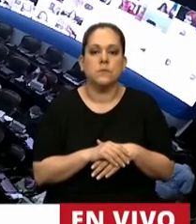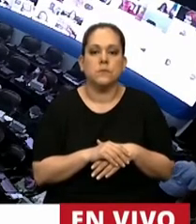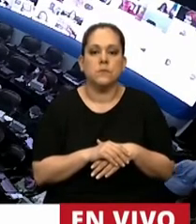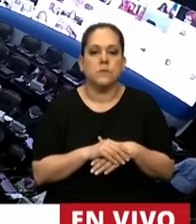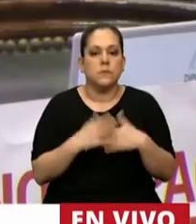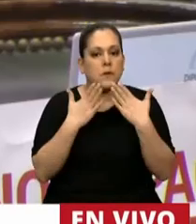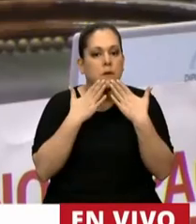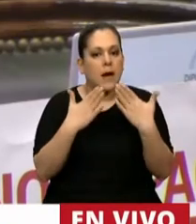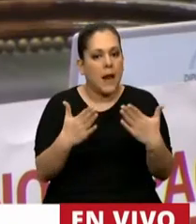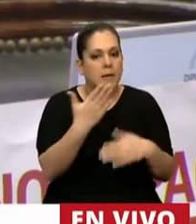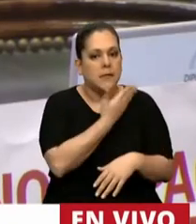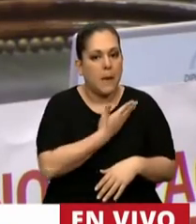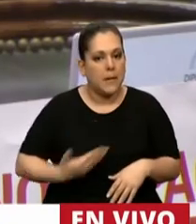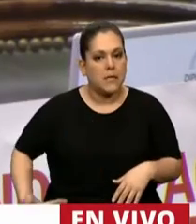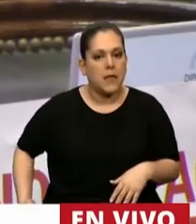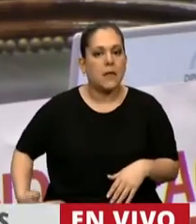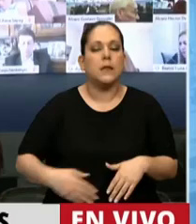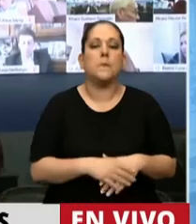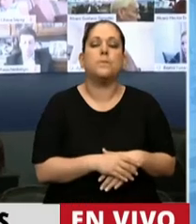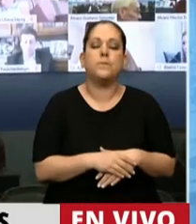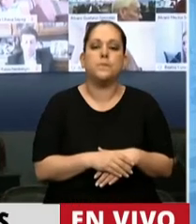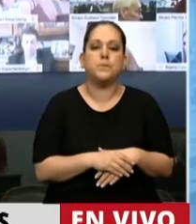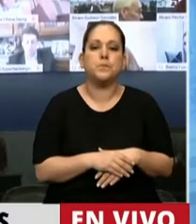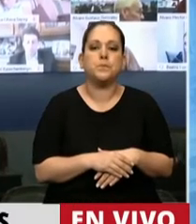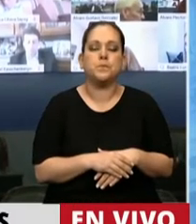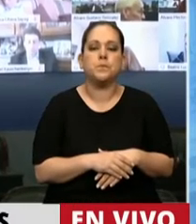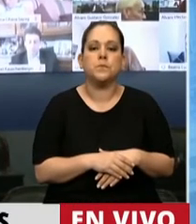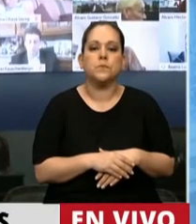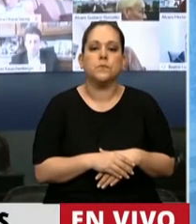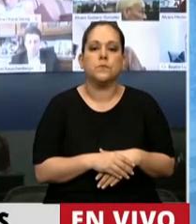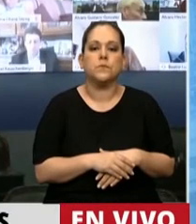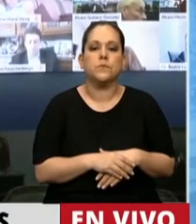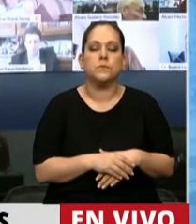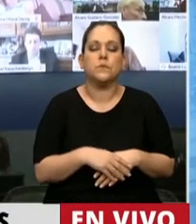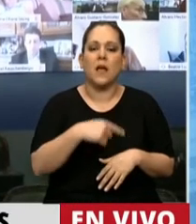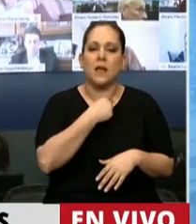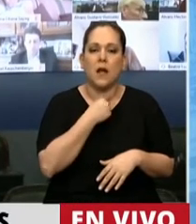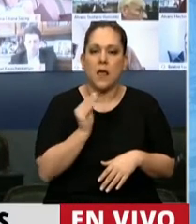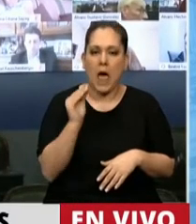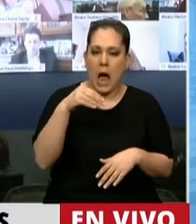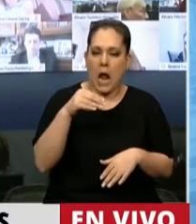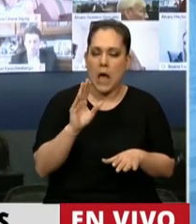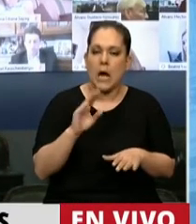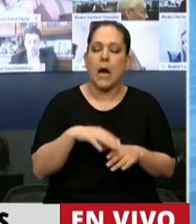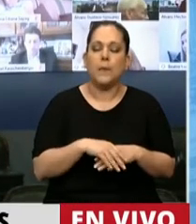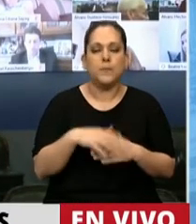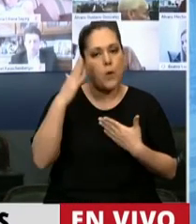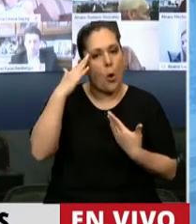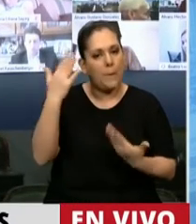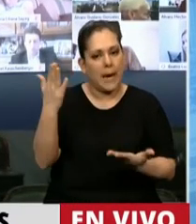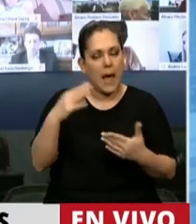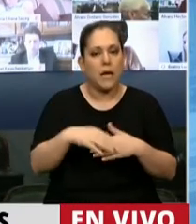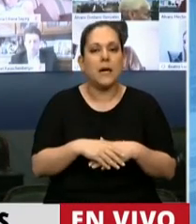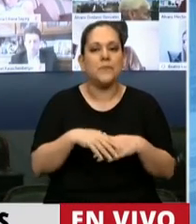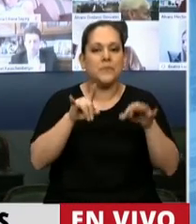Gracias, Presidente. Sí, quería adherir al homenaje